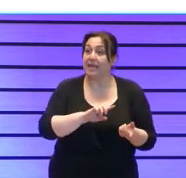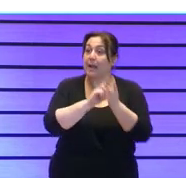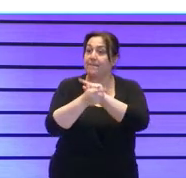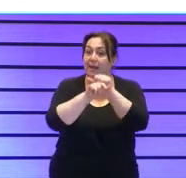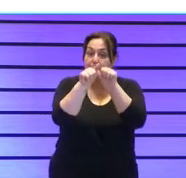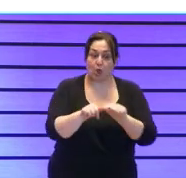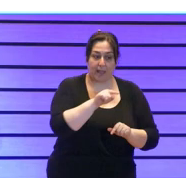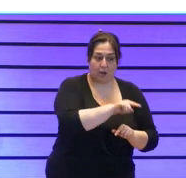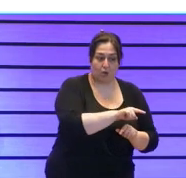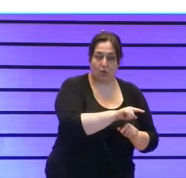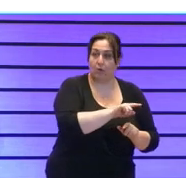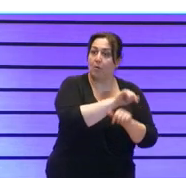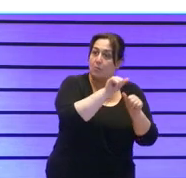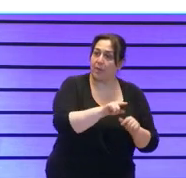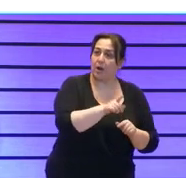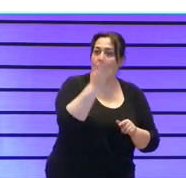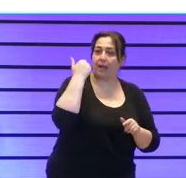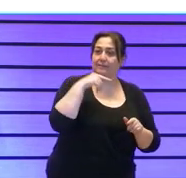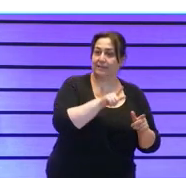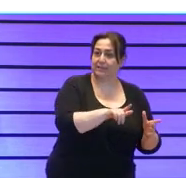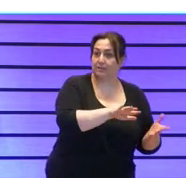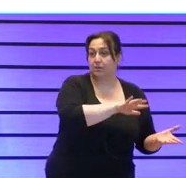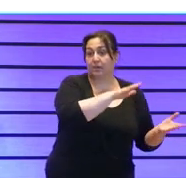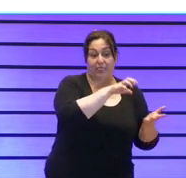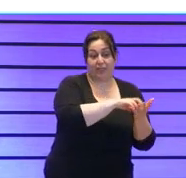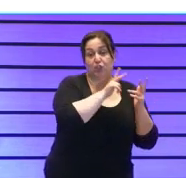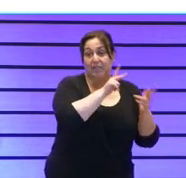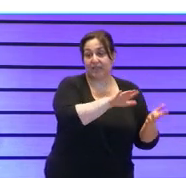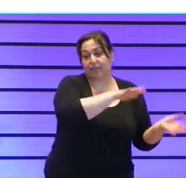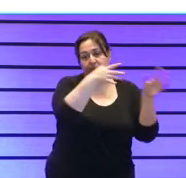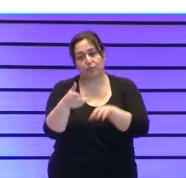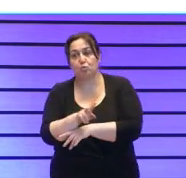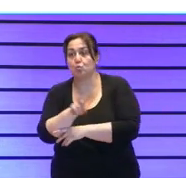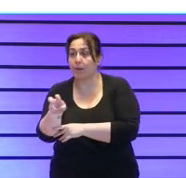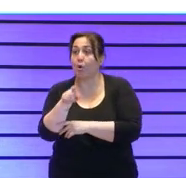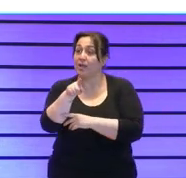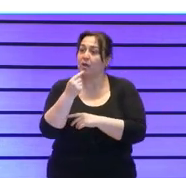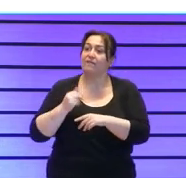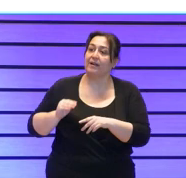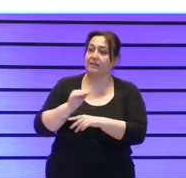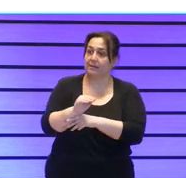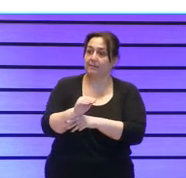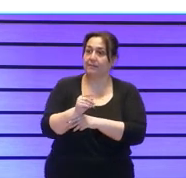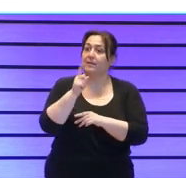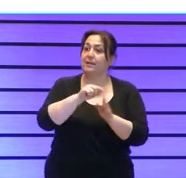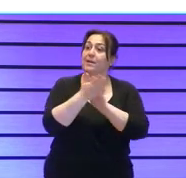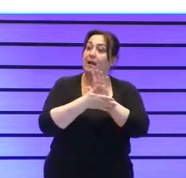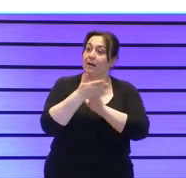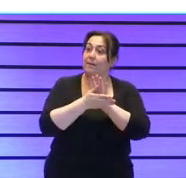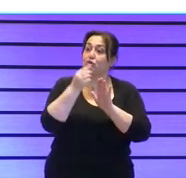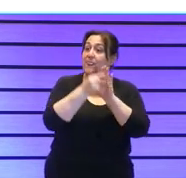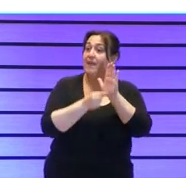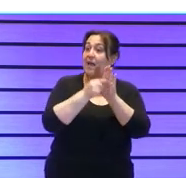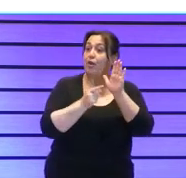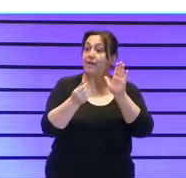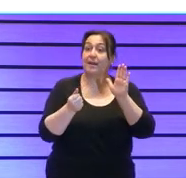evolucionar de ese modelo que teníamos de centros y de residencias y eso requiere financiación y hablábamos de un indicador de beneficio